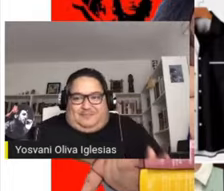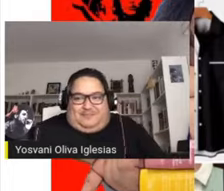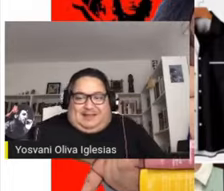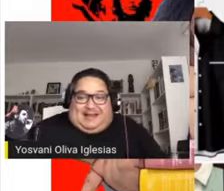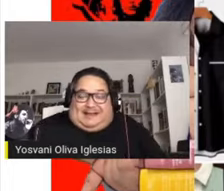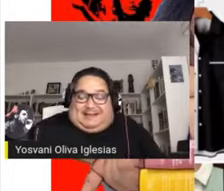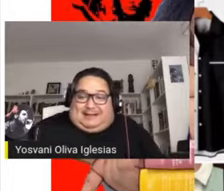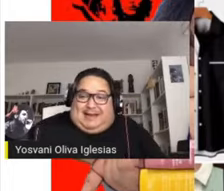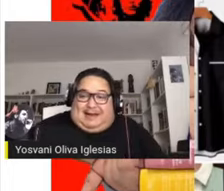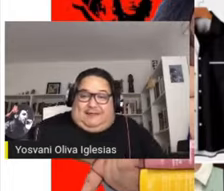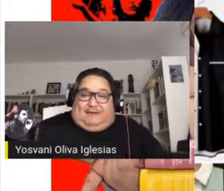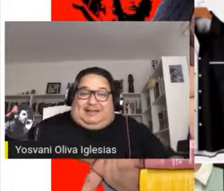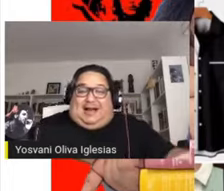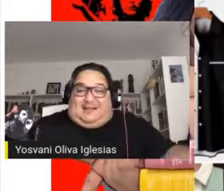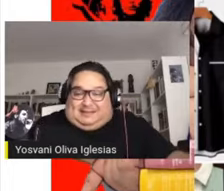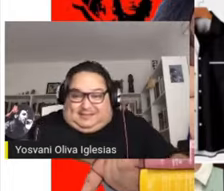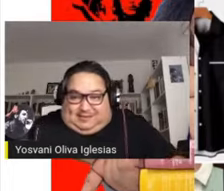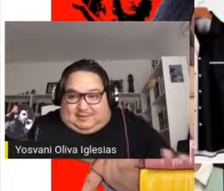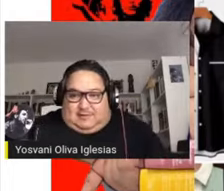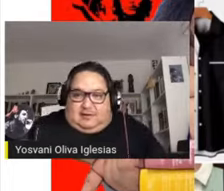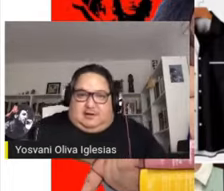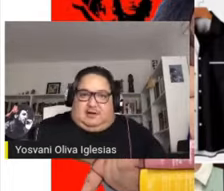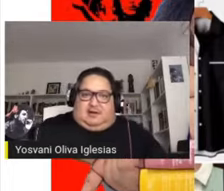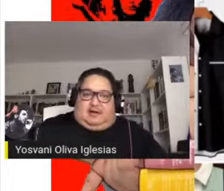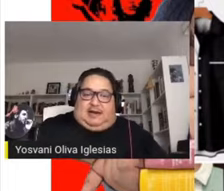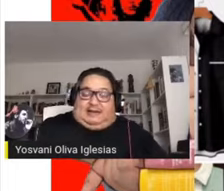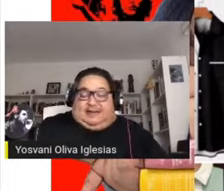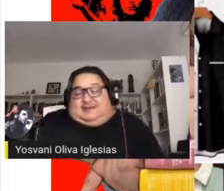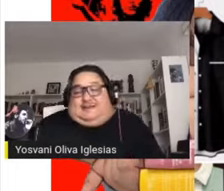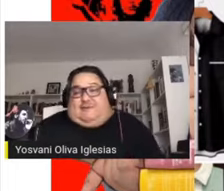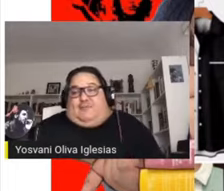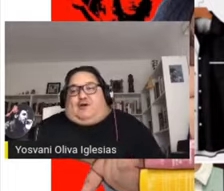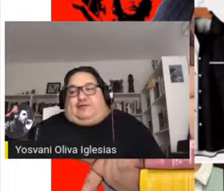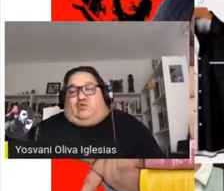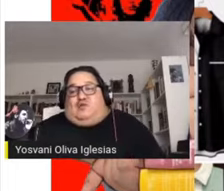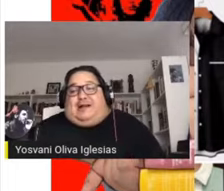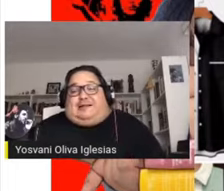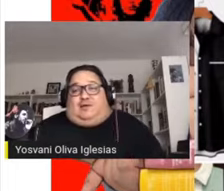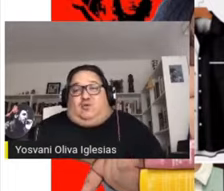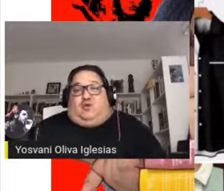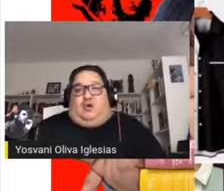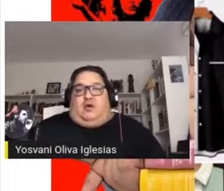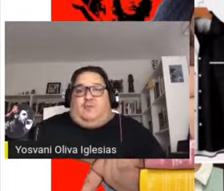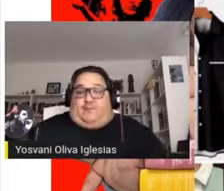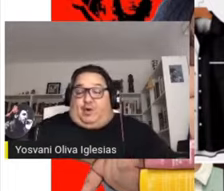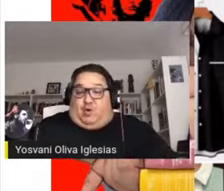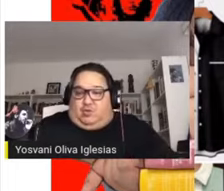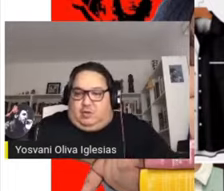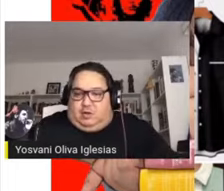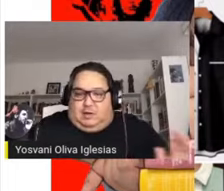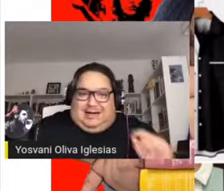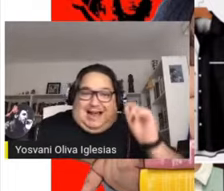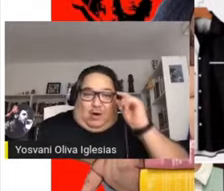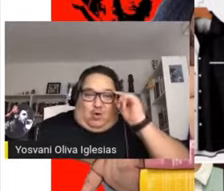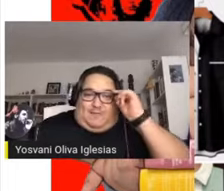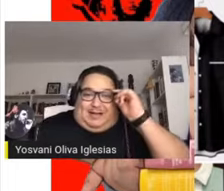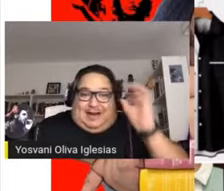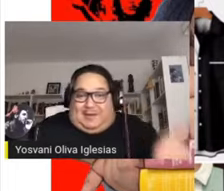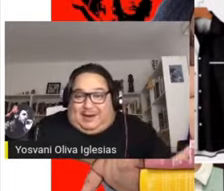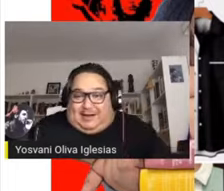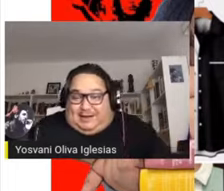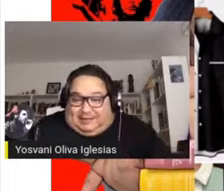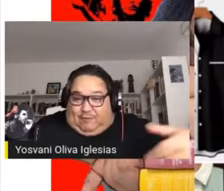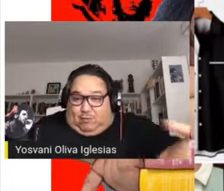De la de las ventajas de asistir. Este es ya vemos que esto es un artículo pro la